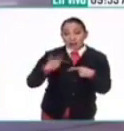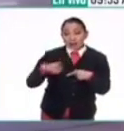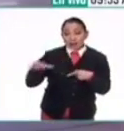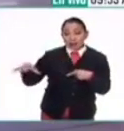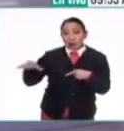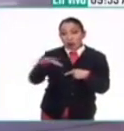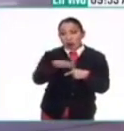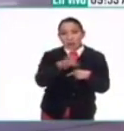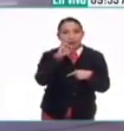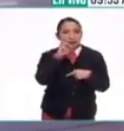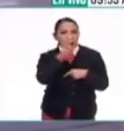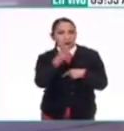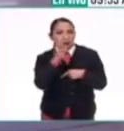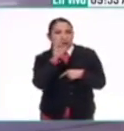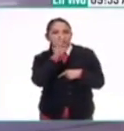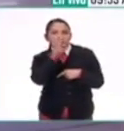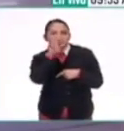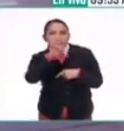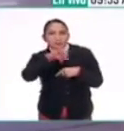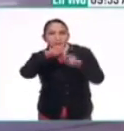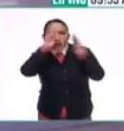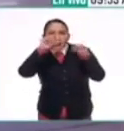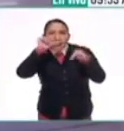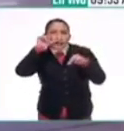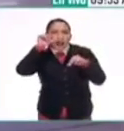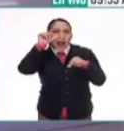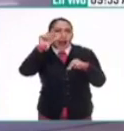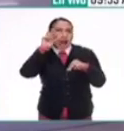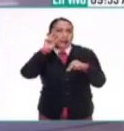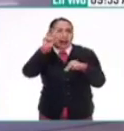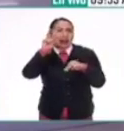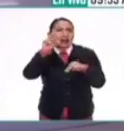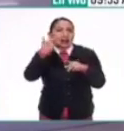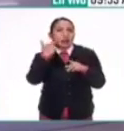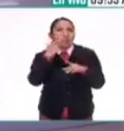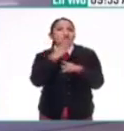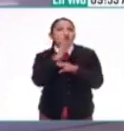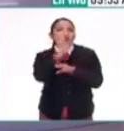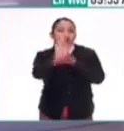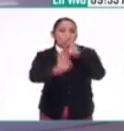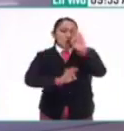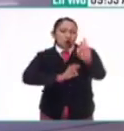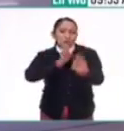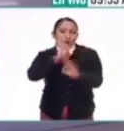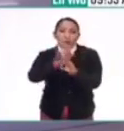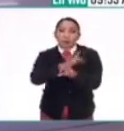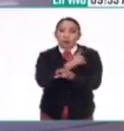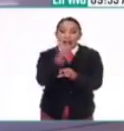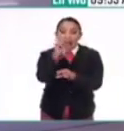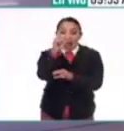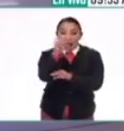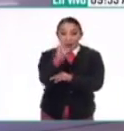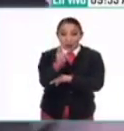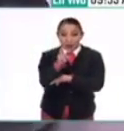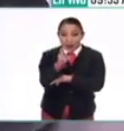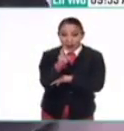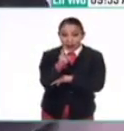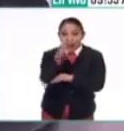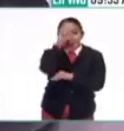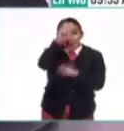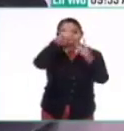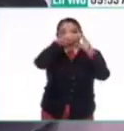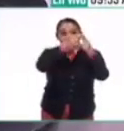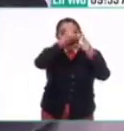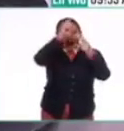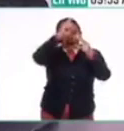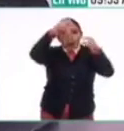demos nuestra vista a la alta montaña y busquemos preservarla y cuidarla, porque el agua ahí empieza